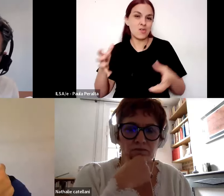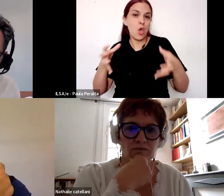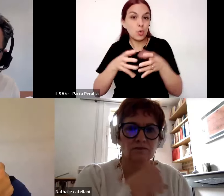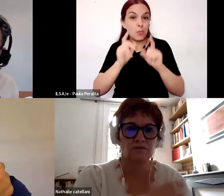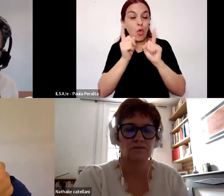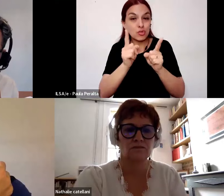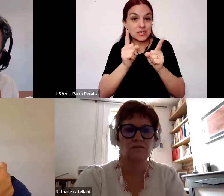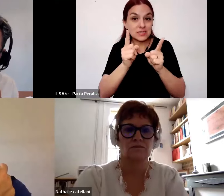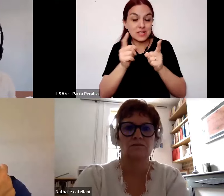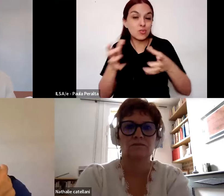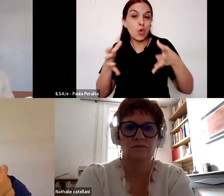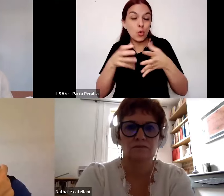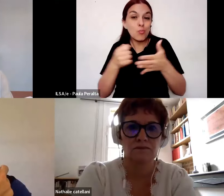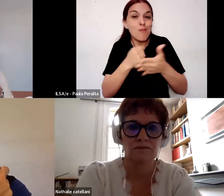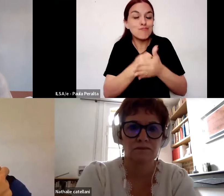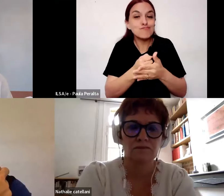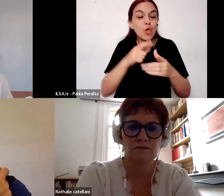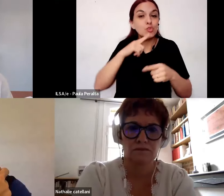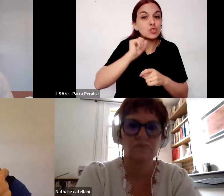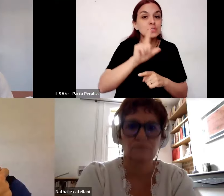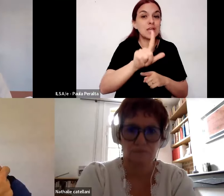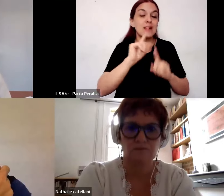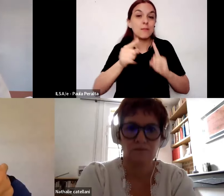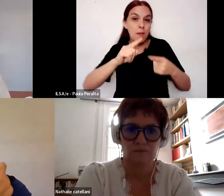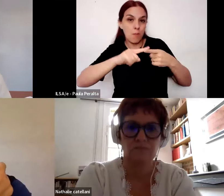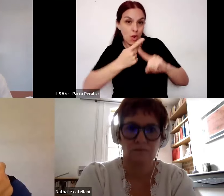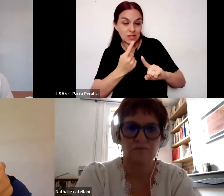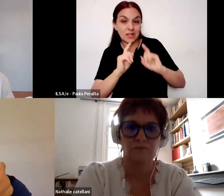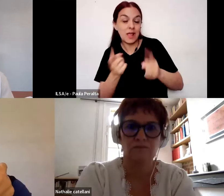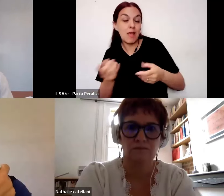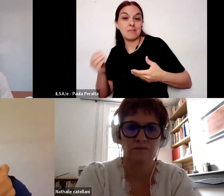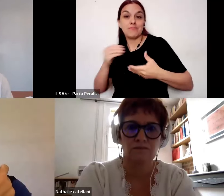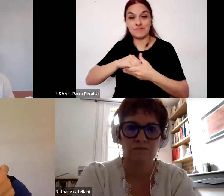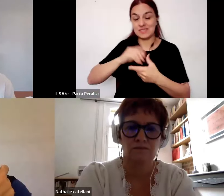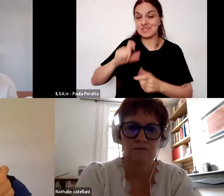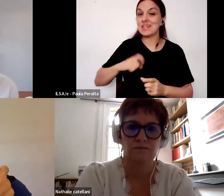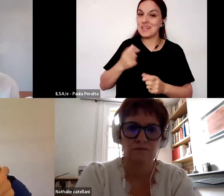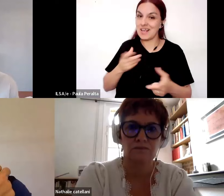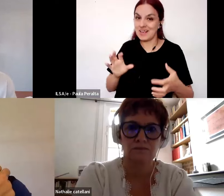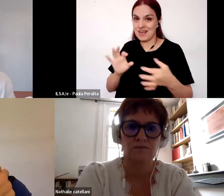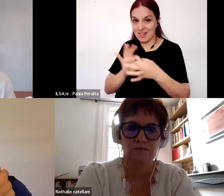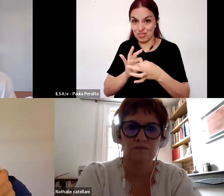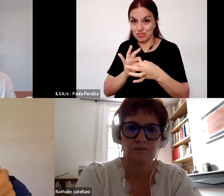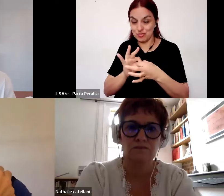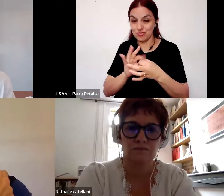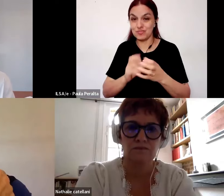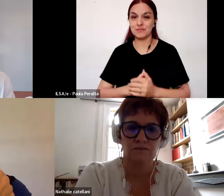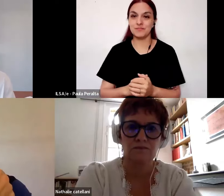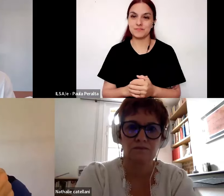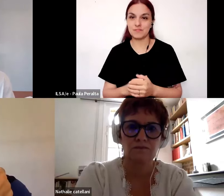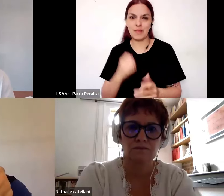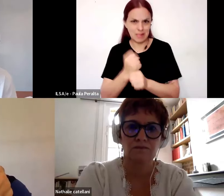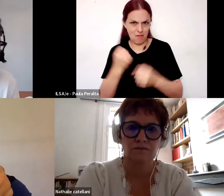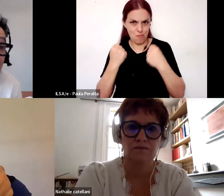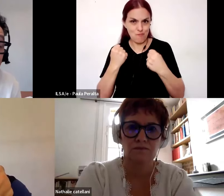social y política en torno de esto que involucra a los sindicatos muy activamente son